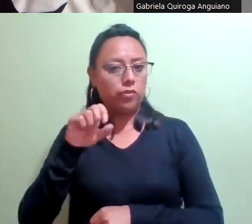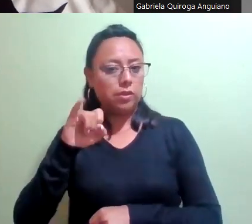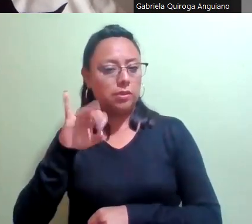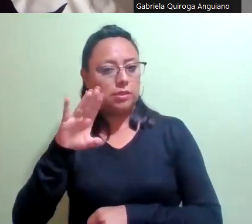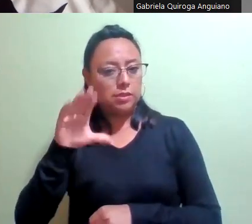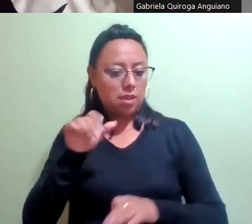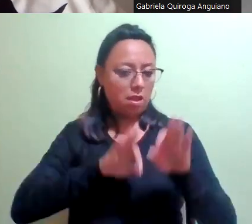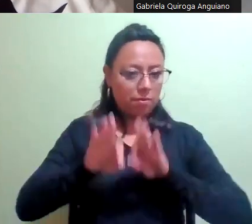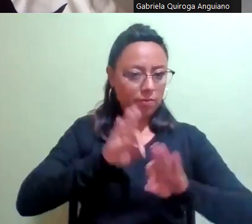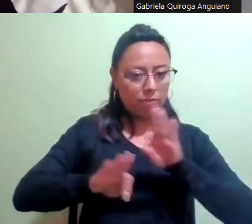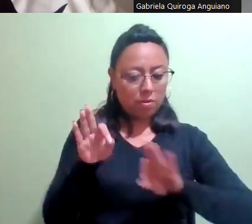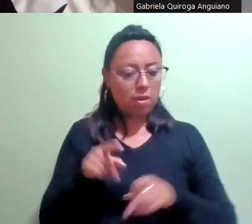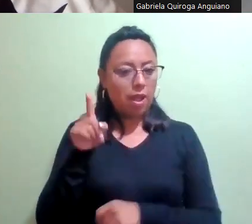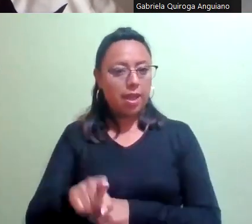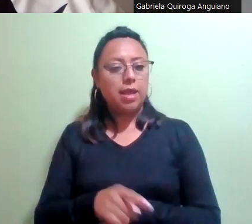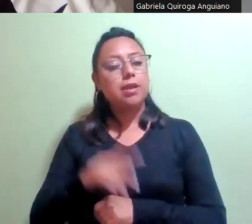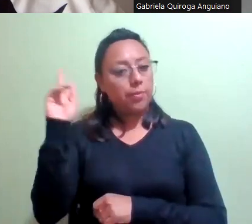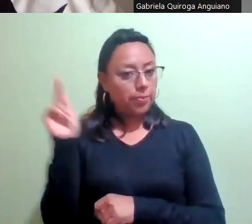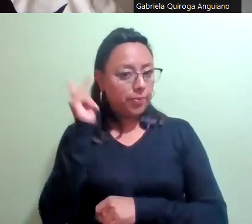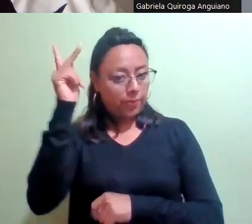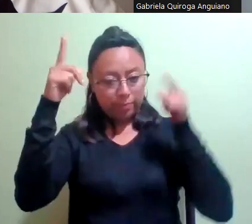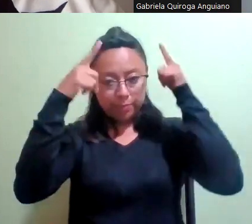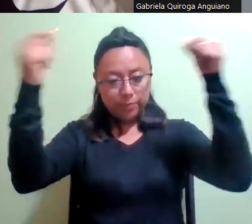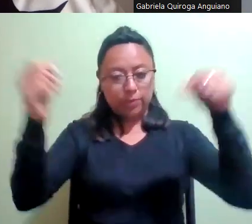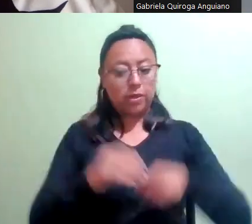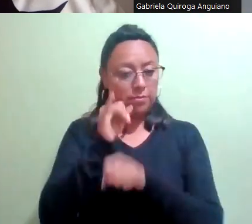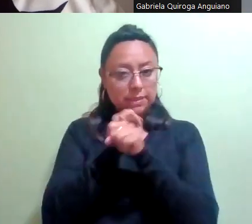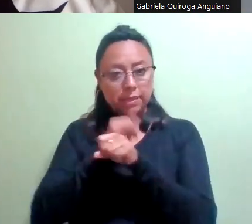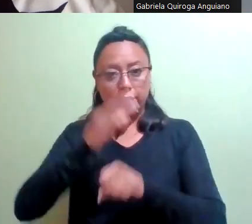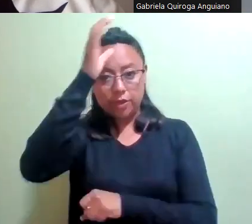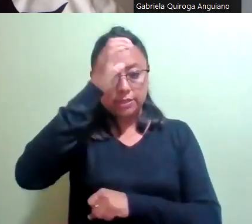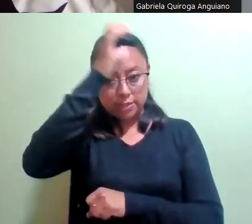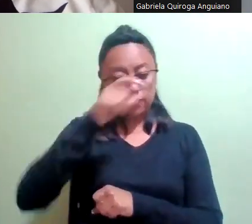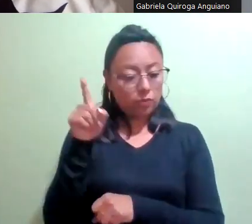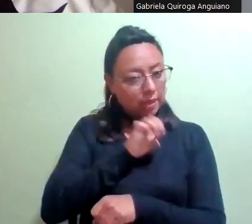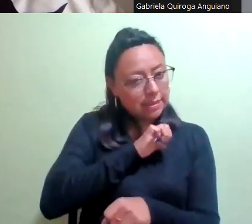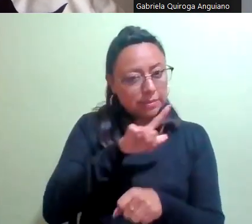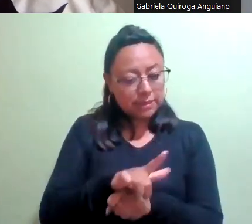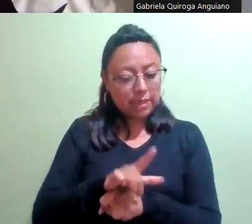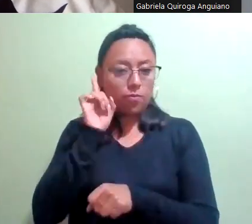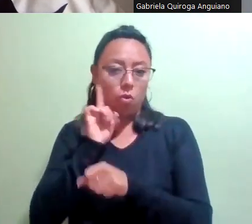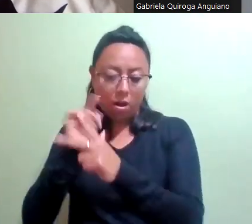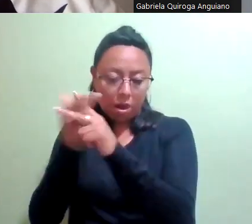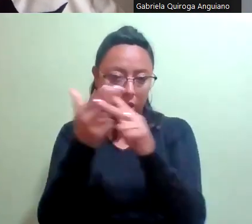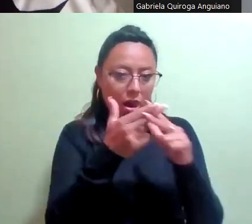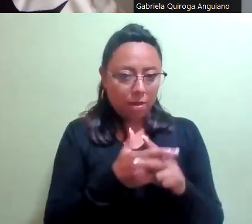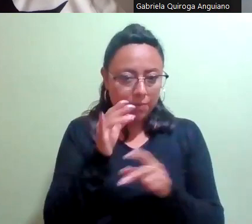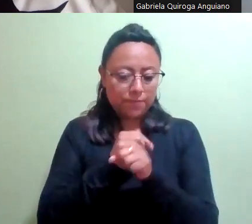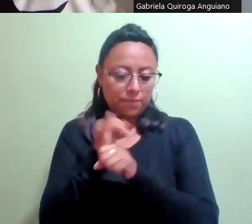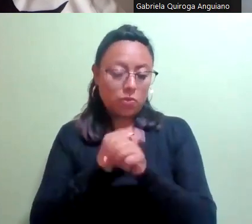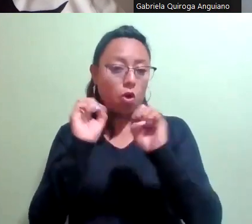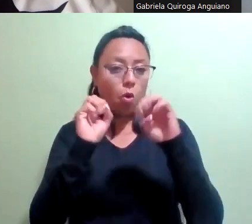Instituto Politécnico Nacional, feminista, investigadora científica de datos, especialista en feminicidio y delincuencia organizada.